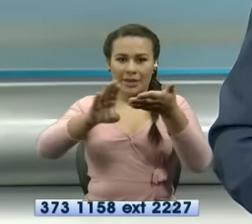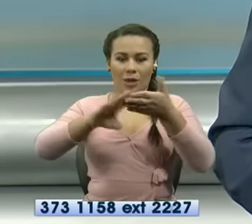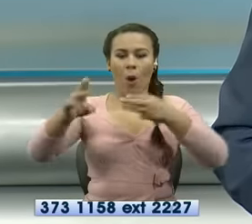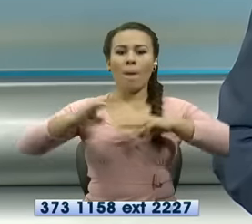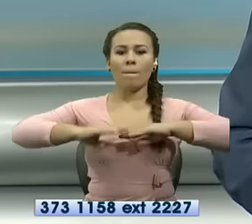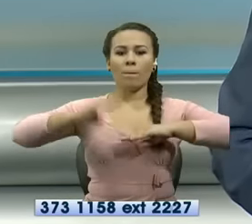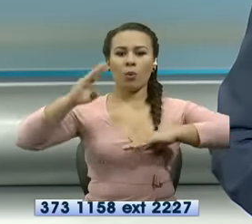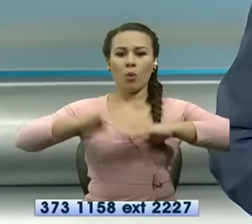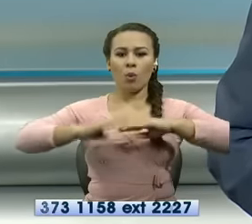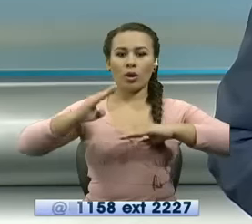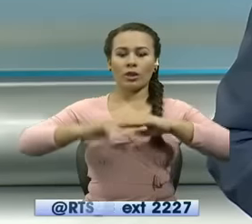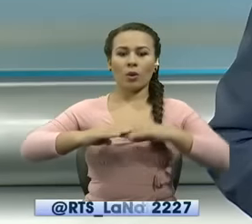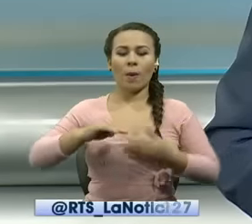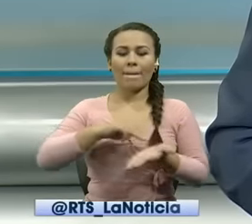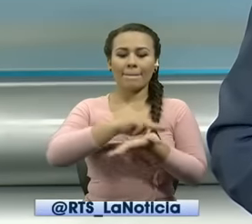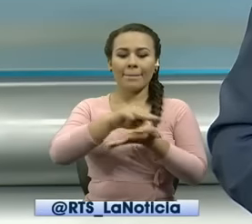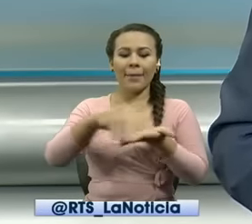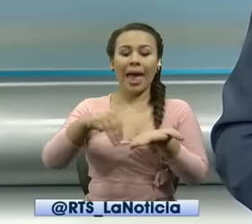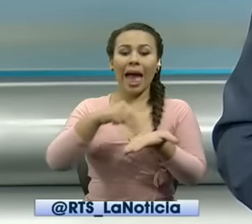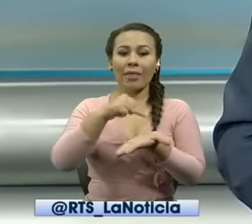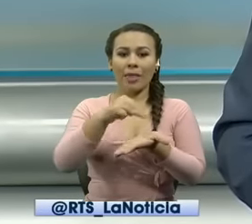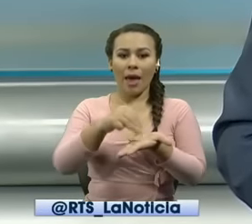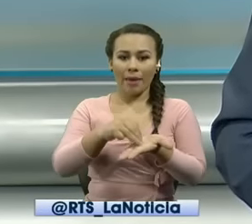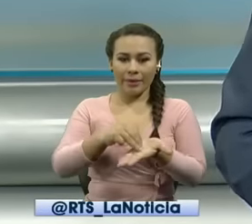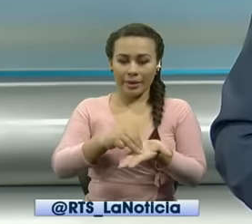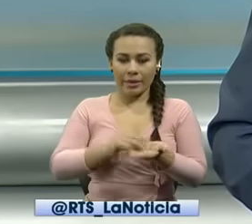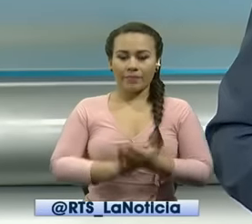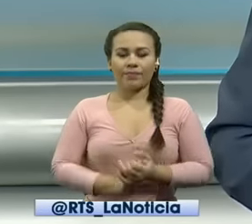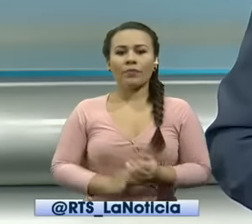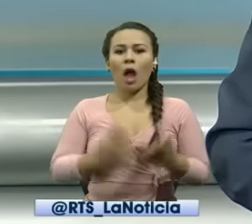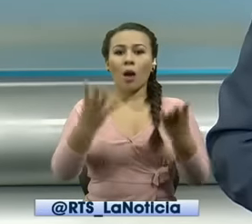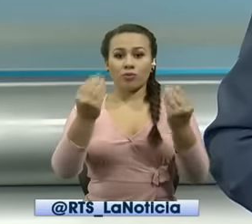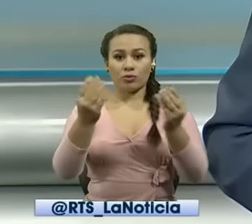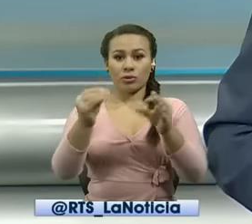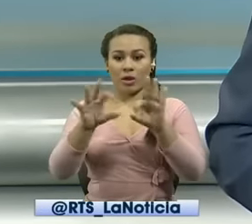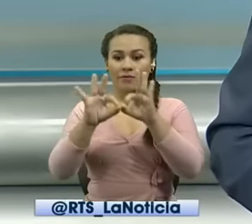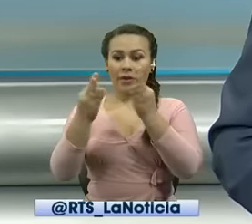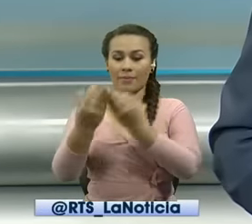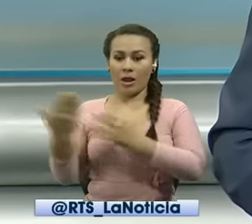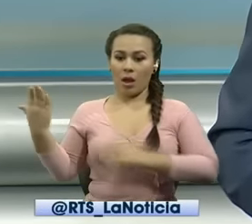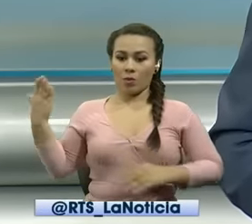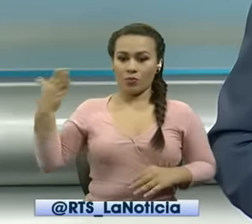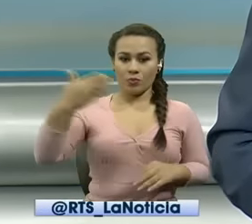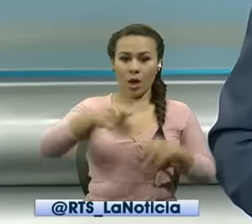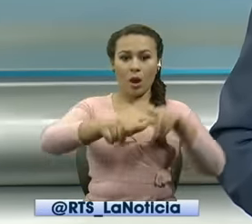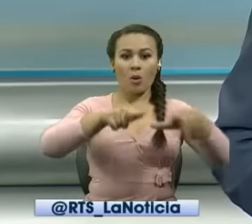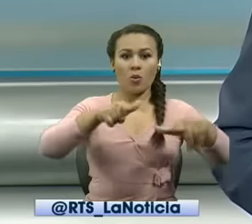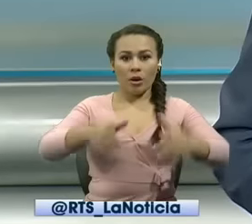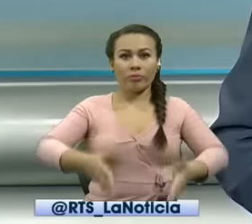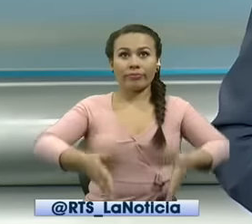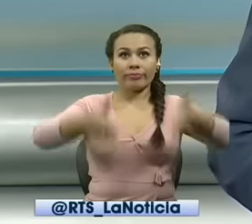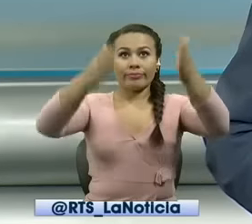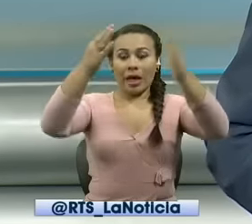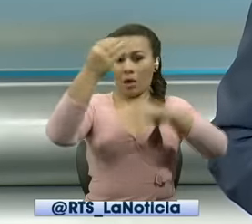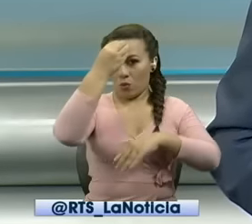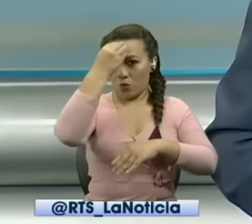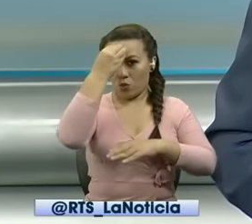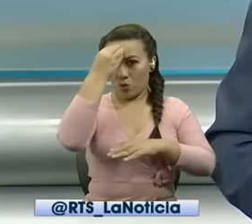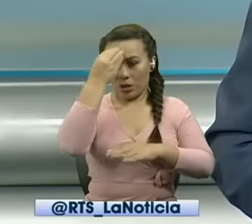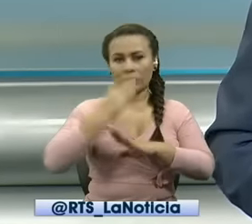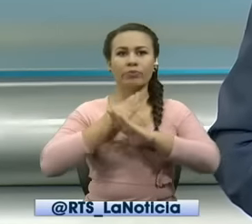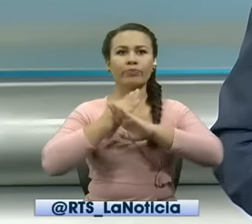Manavita me equivoqué con la capital Puerto Manavita padres de familia llegaron hasta el distrito de educación para